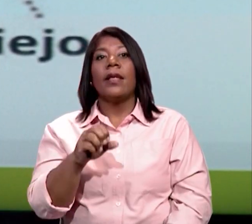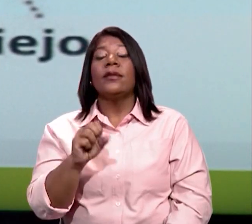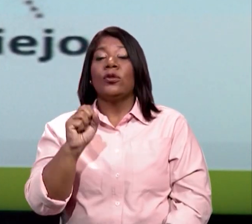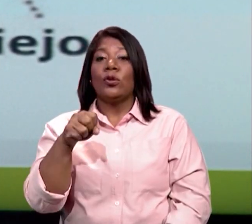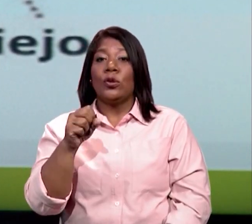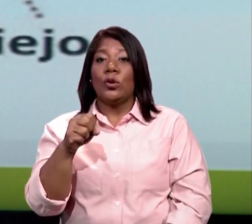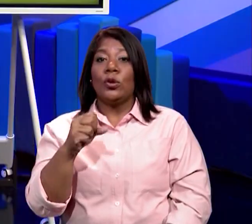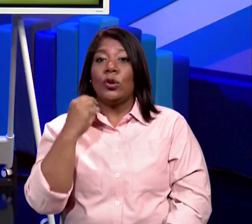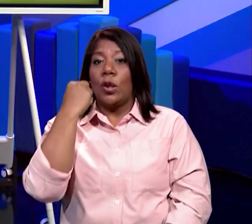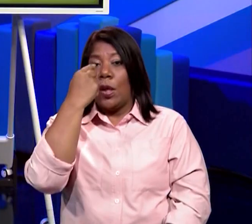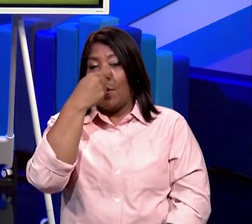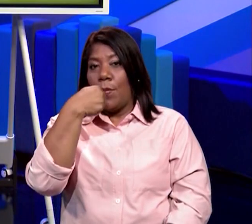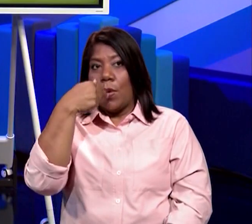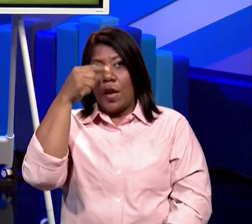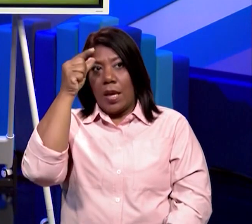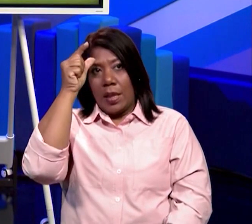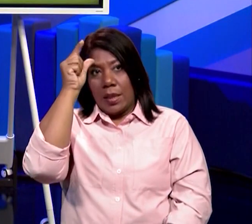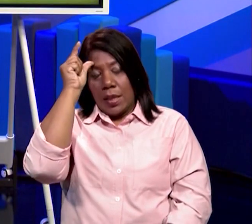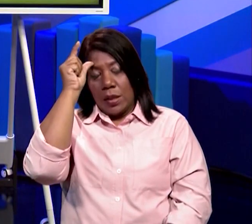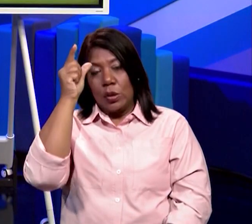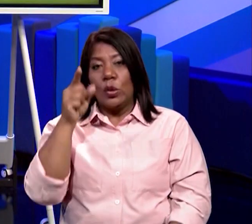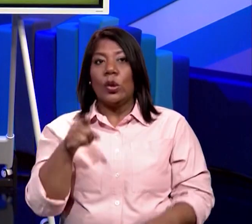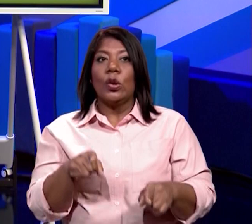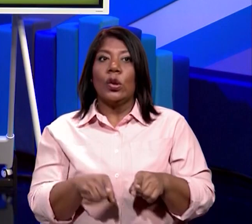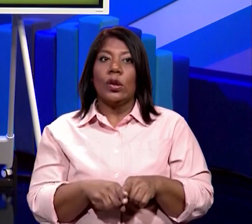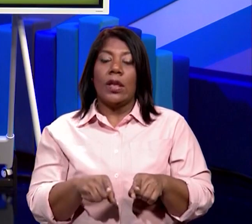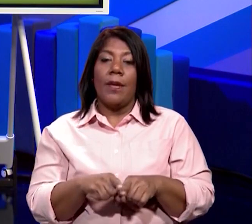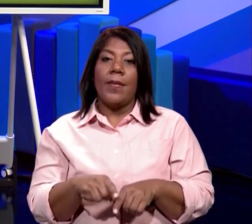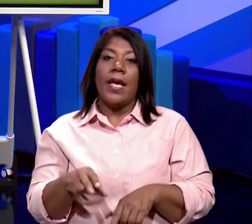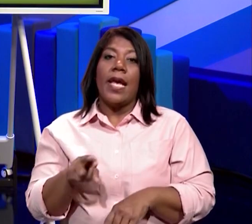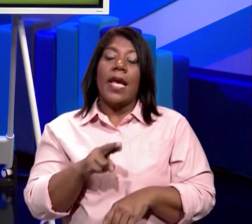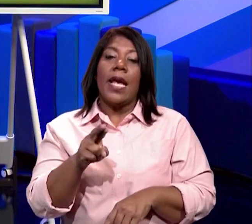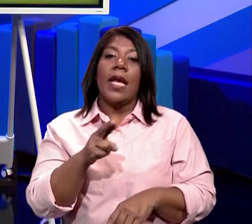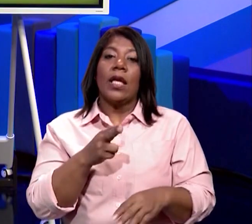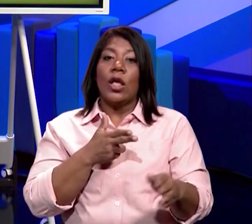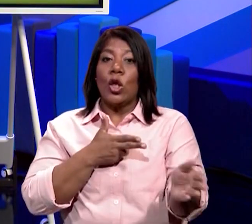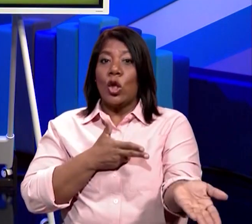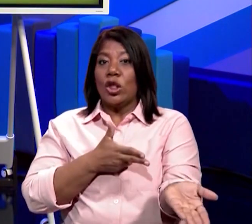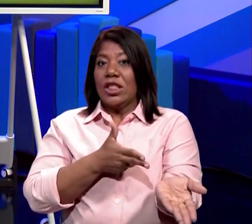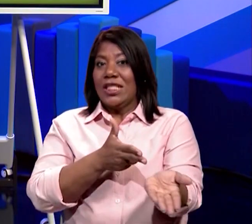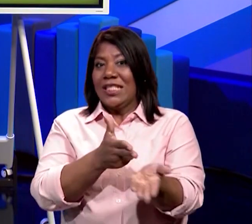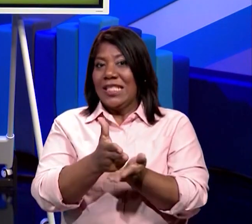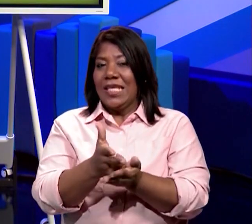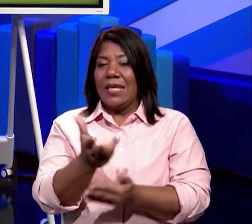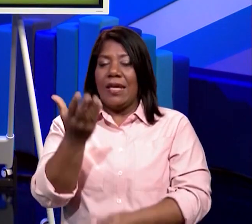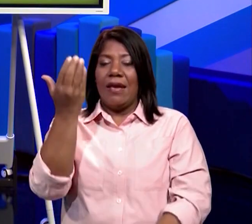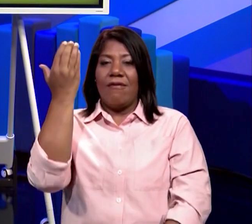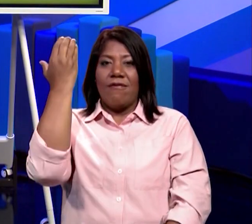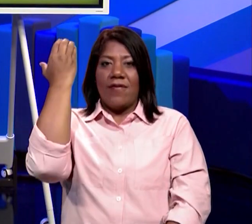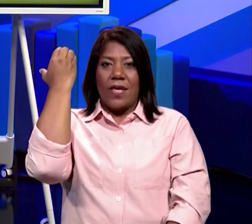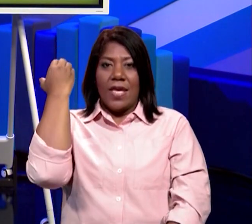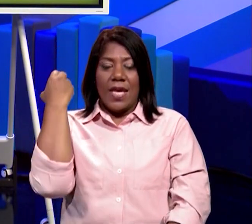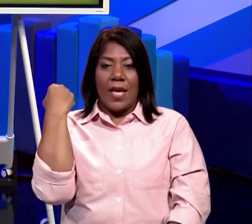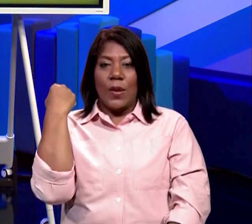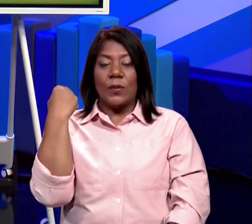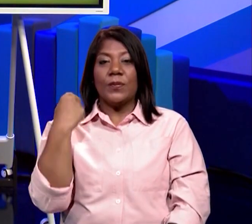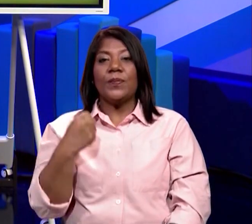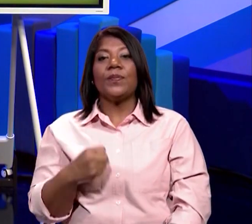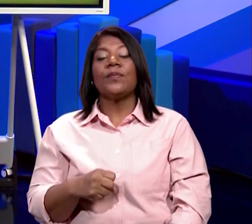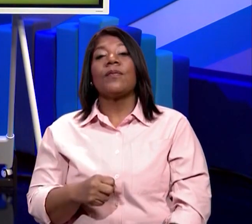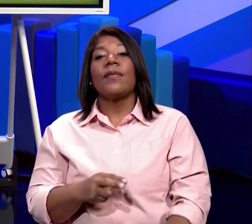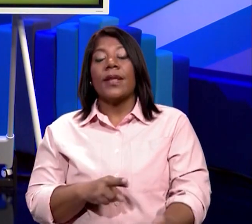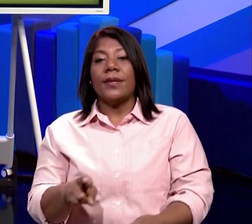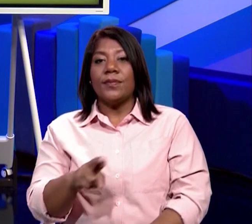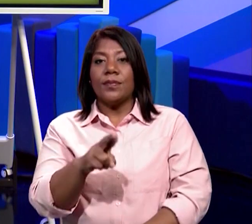Bocas del Toro. Tenemos el río Chiriquí Viejo. Tenemos por acá